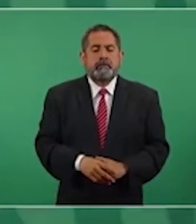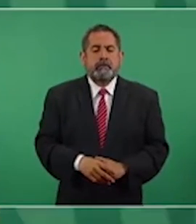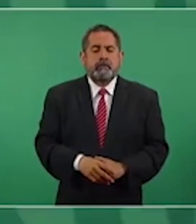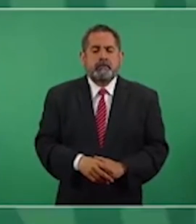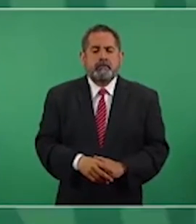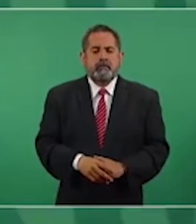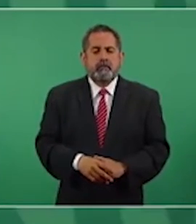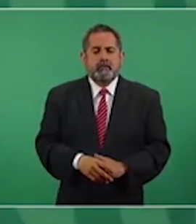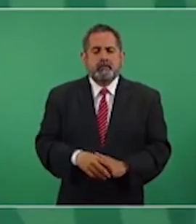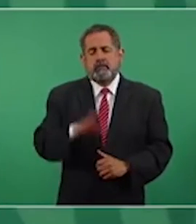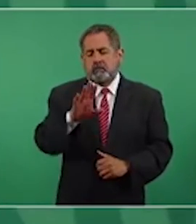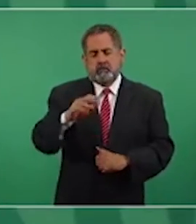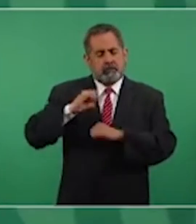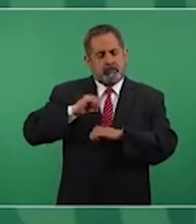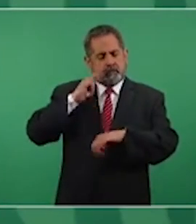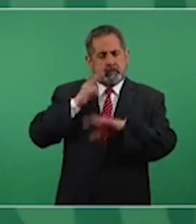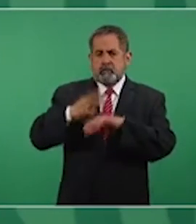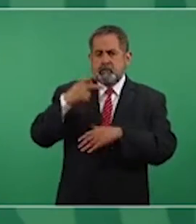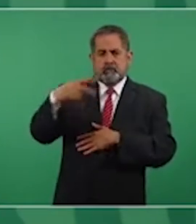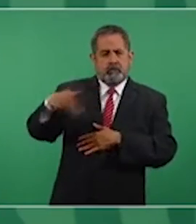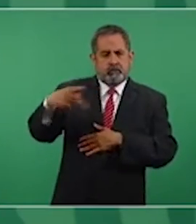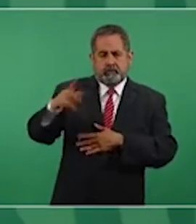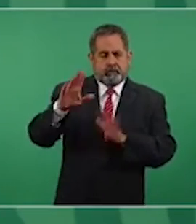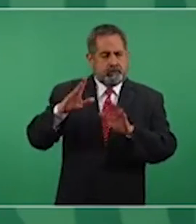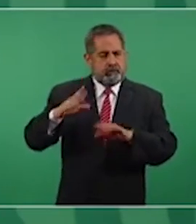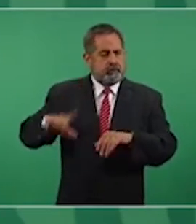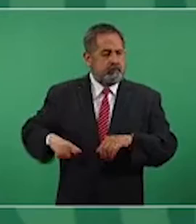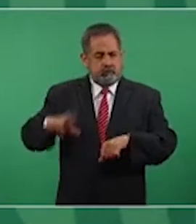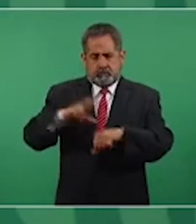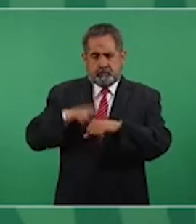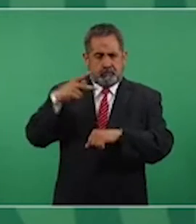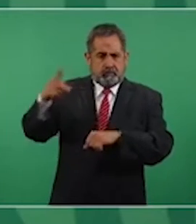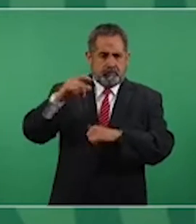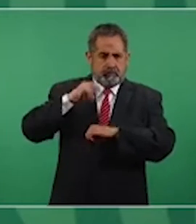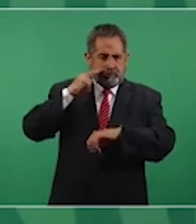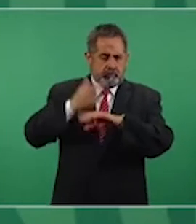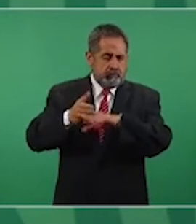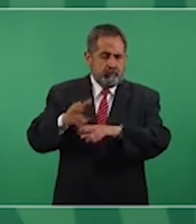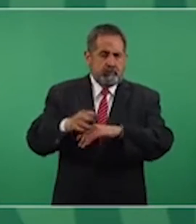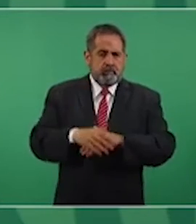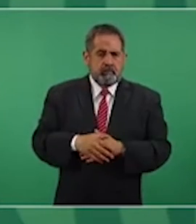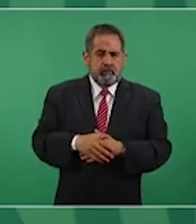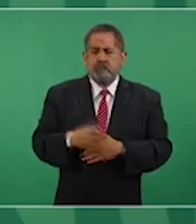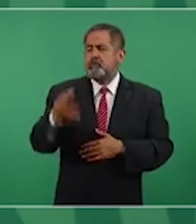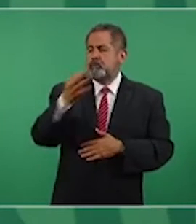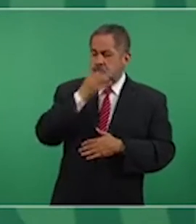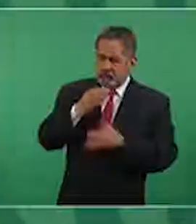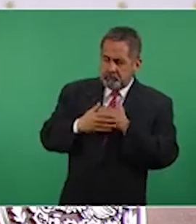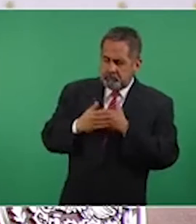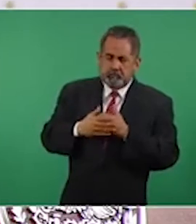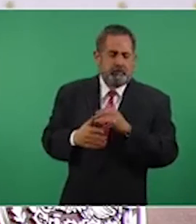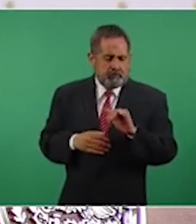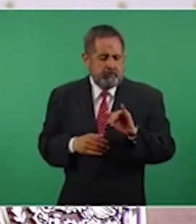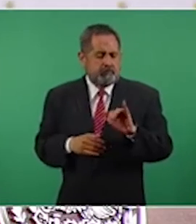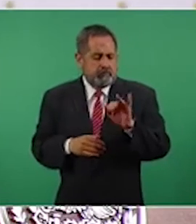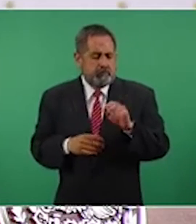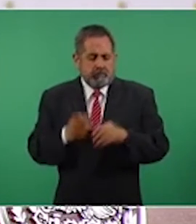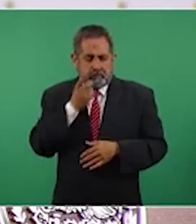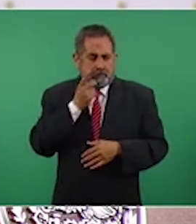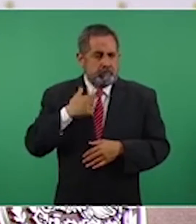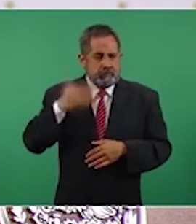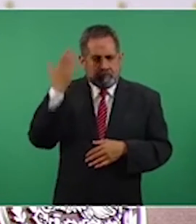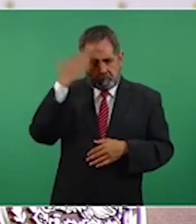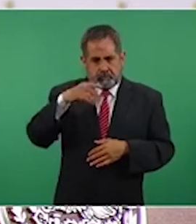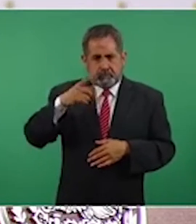una competencia del gobierno del estado, sí estoy informado de que ellos